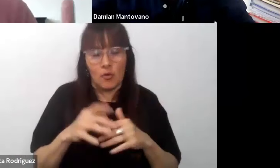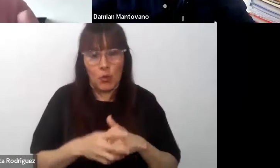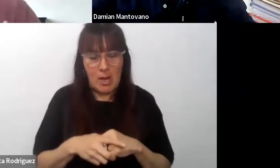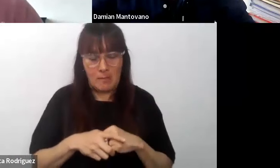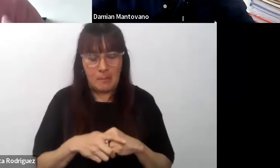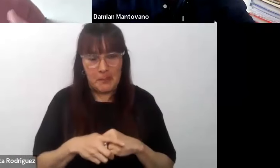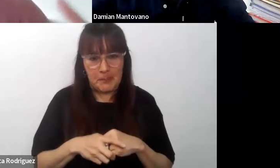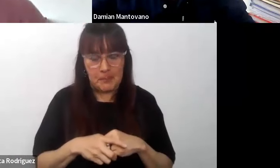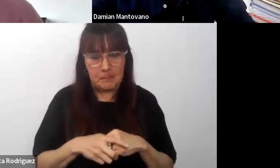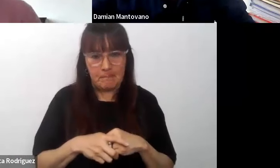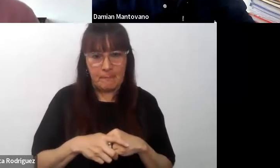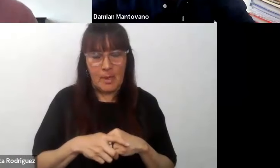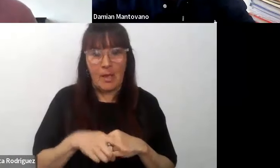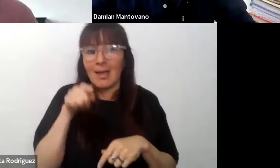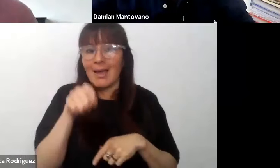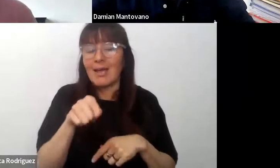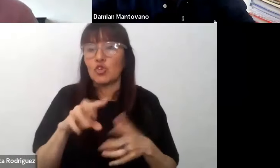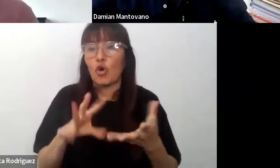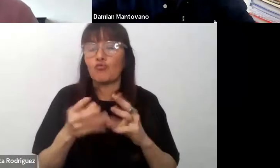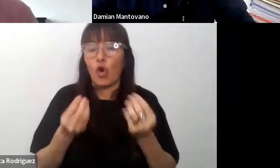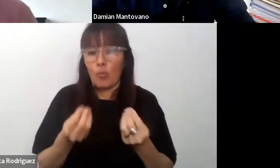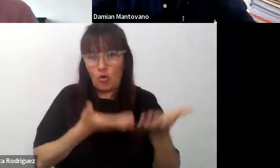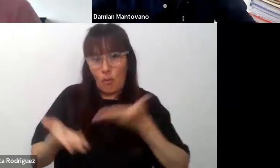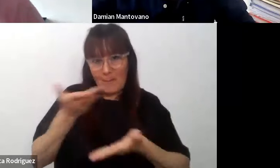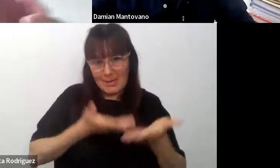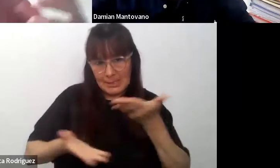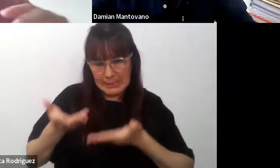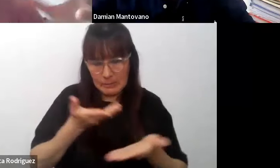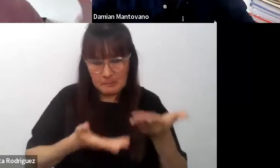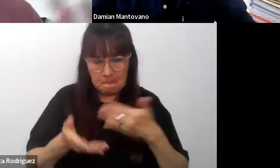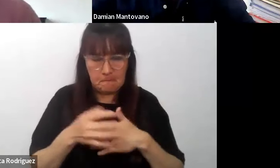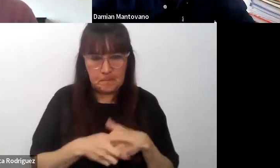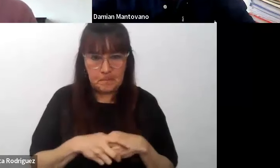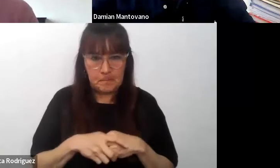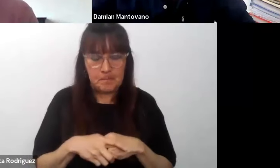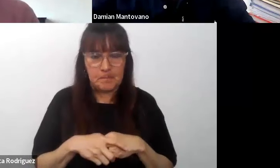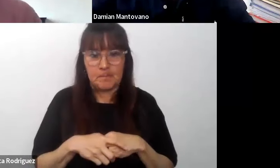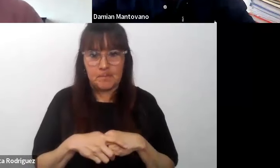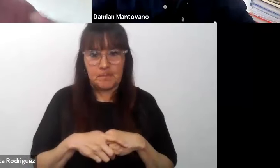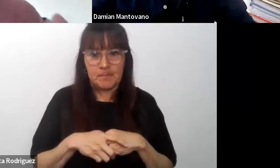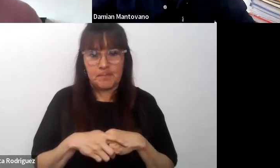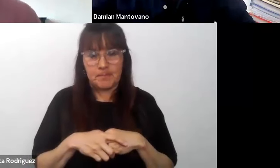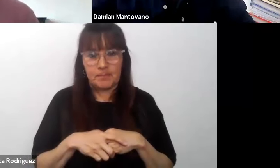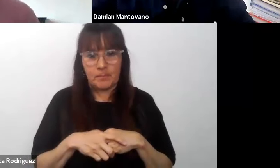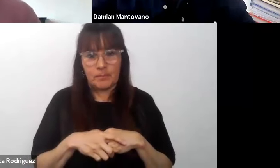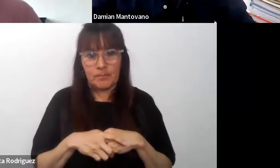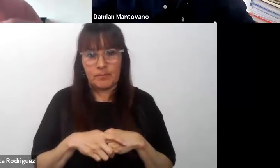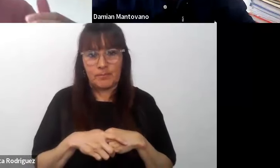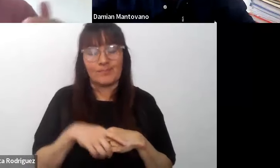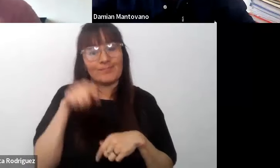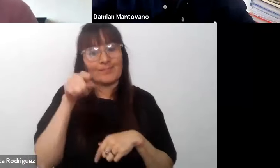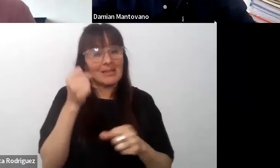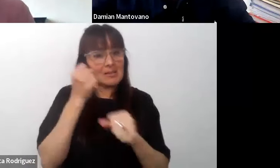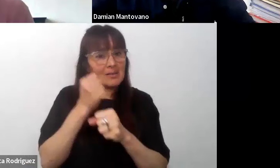y todo esto debe ser compartido por todos y tiene que ser implementado de manera proporcional este trabajo